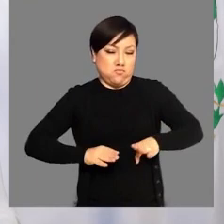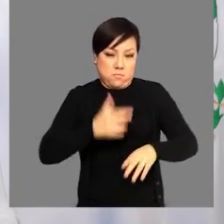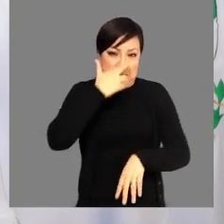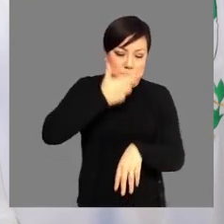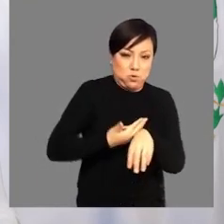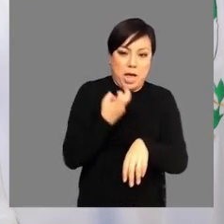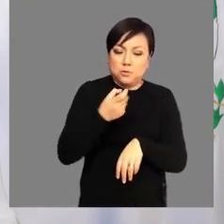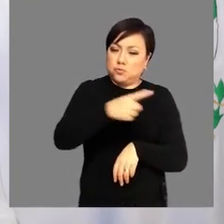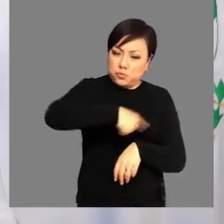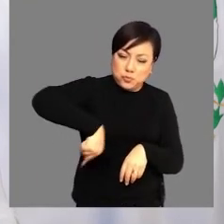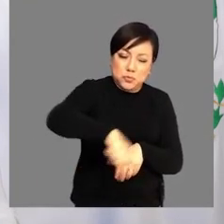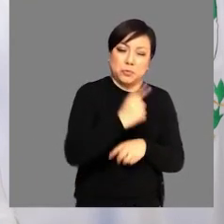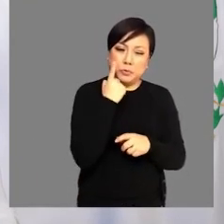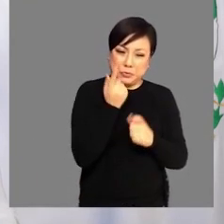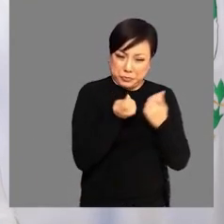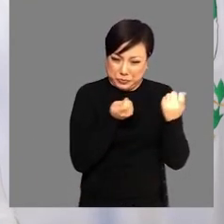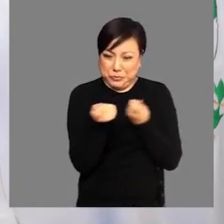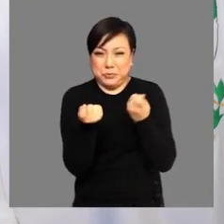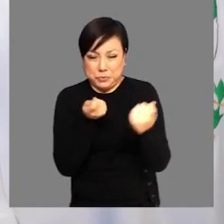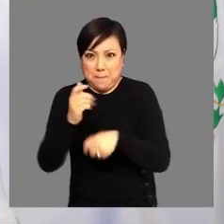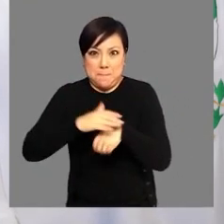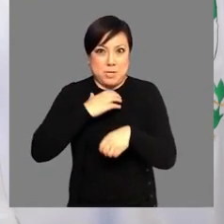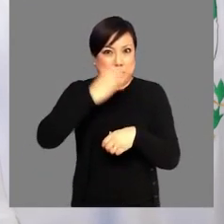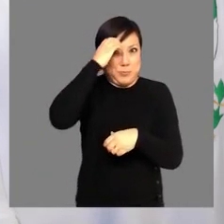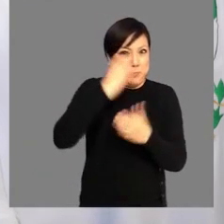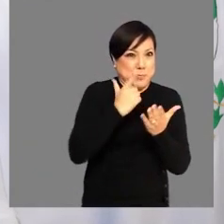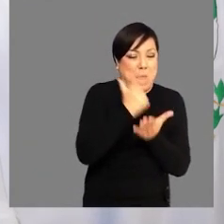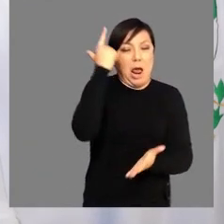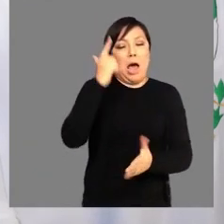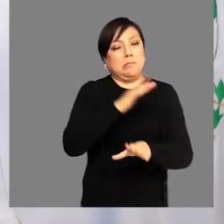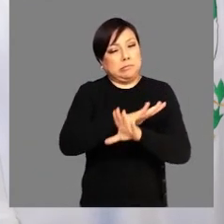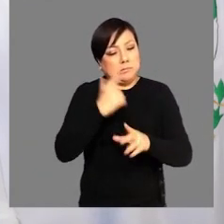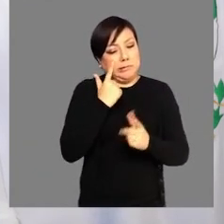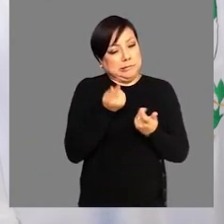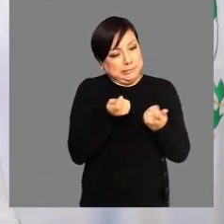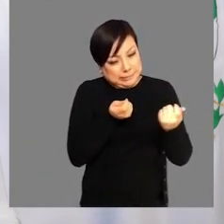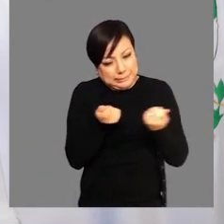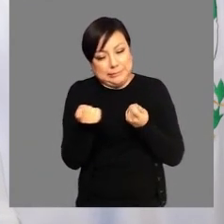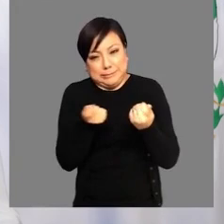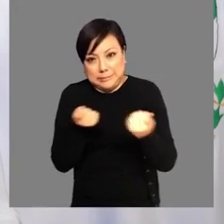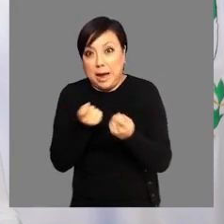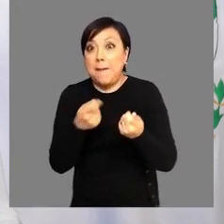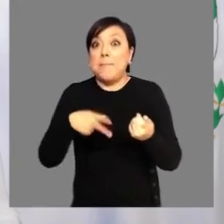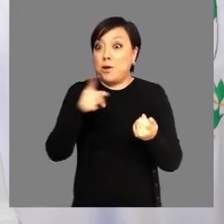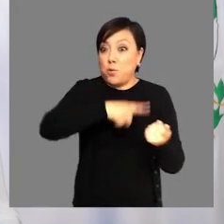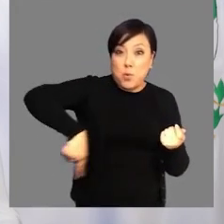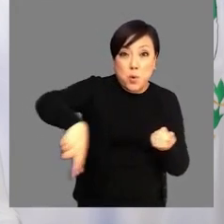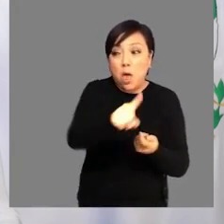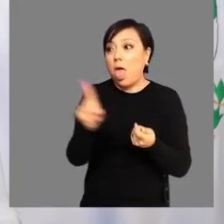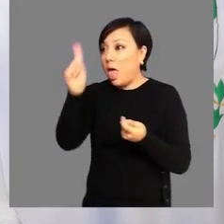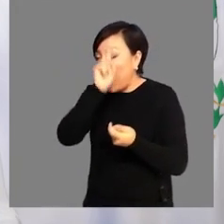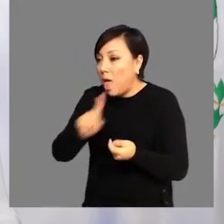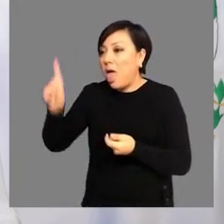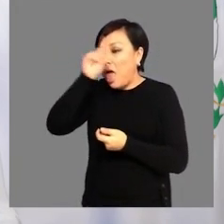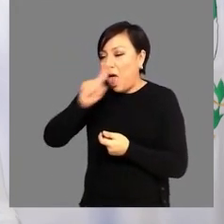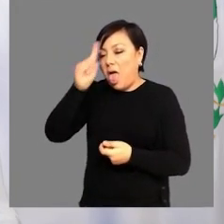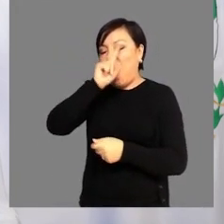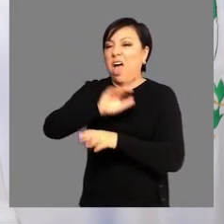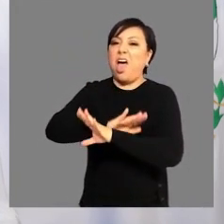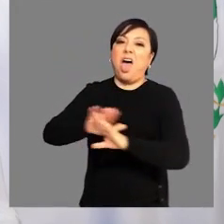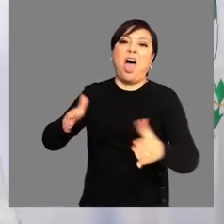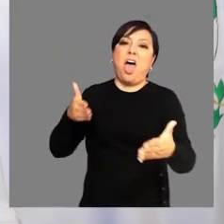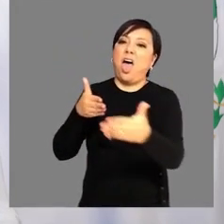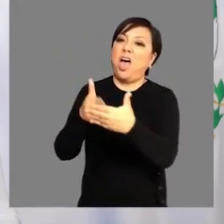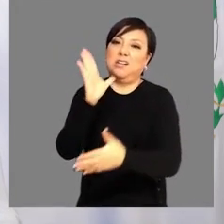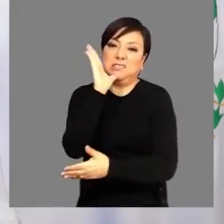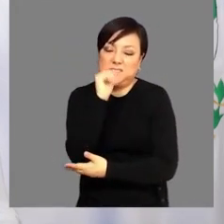y la población responsable estamos haciendo todo lo que está en nuestras manos para evitar escenarios críticos, como los hemos venido evitando, pero insisto,